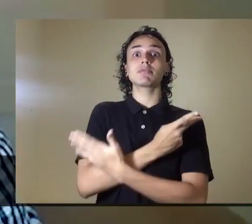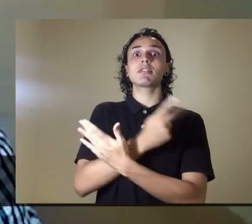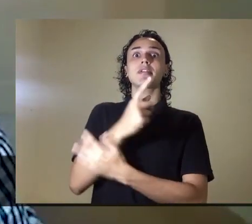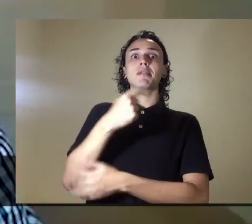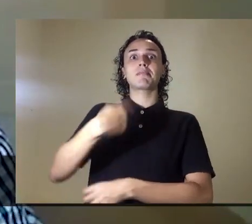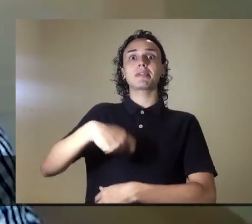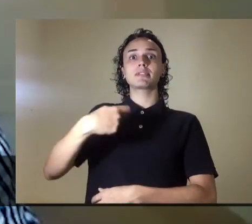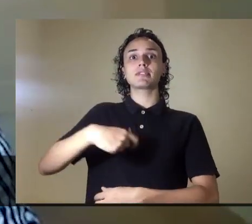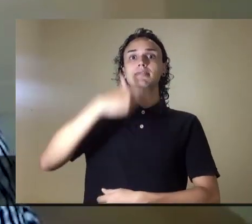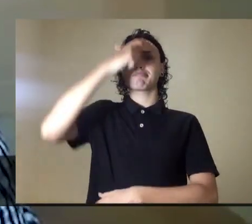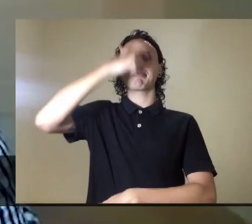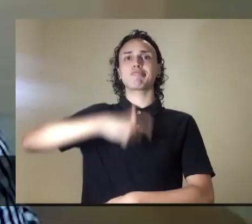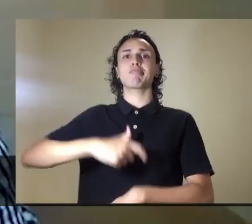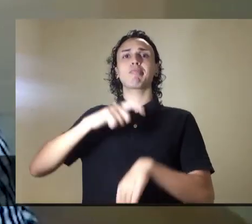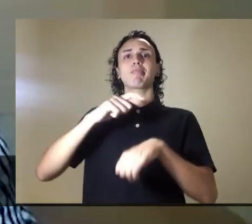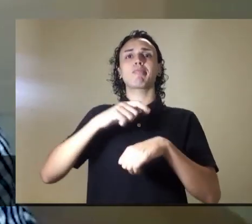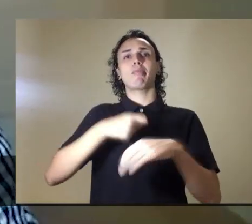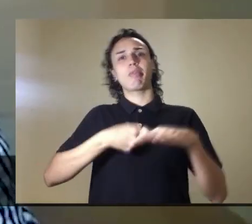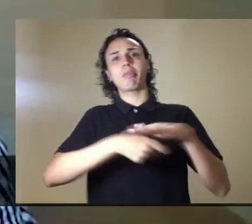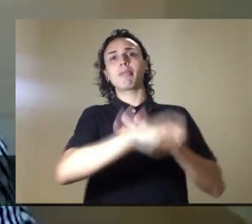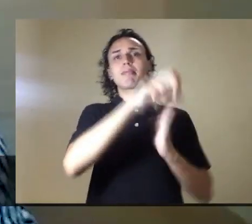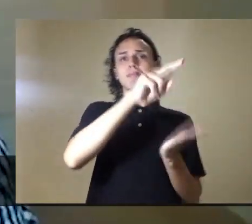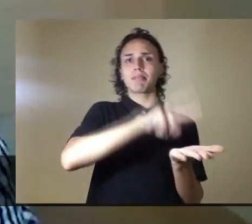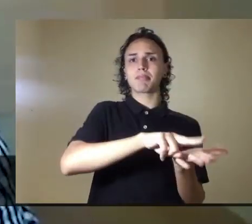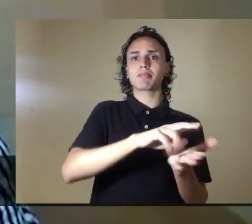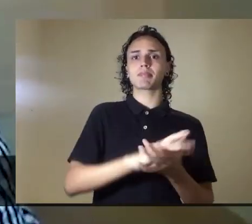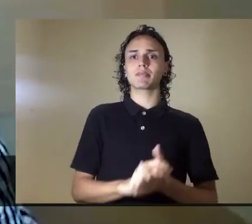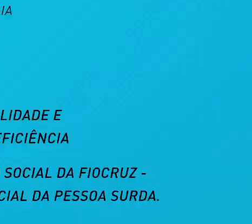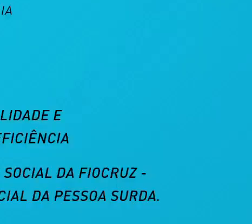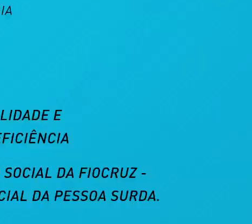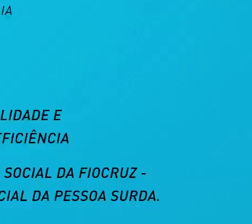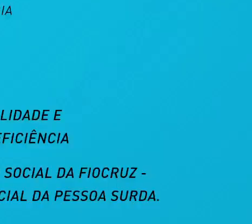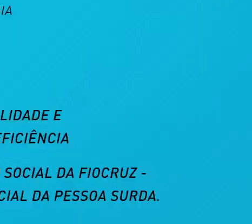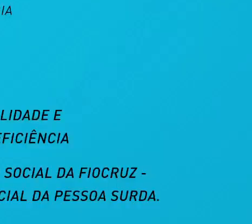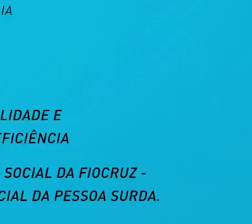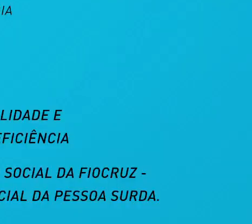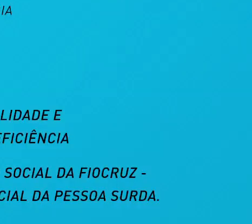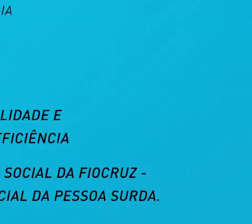hospitalización. Y eso es lo que observamos en todos los países.